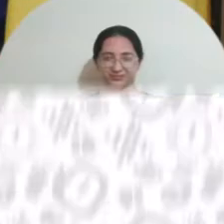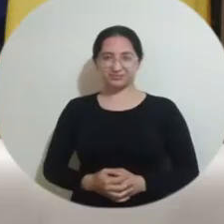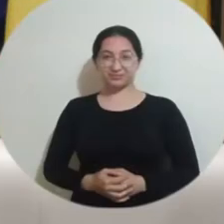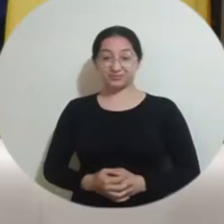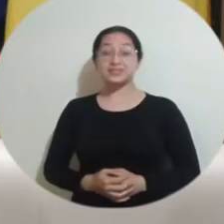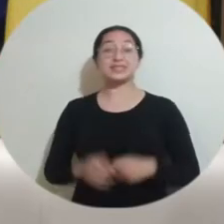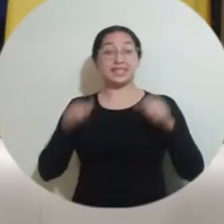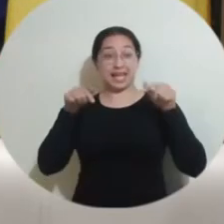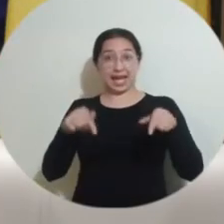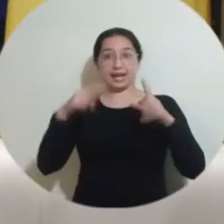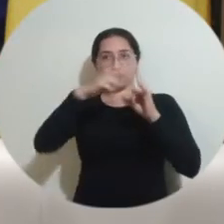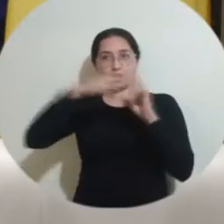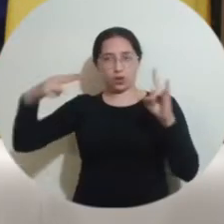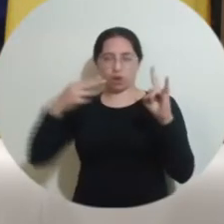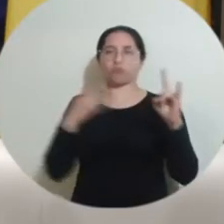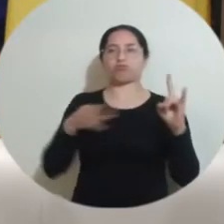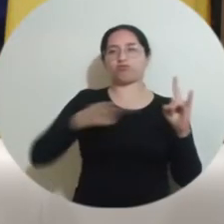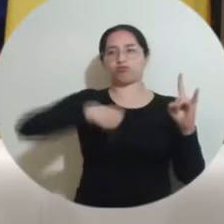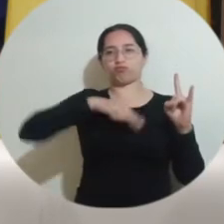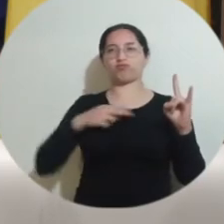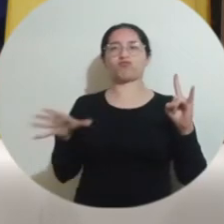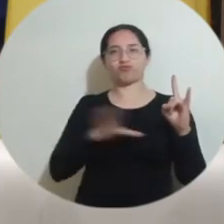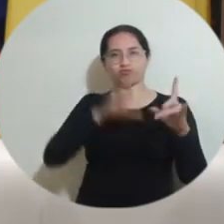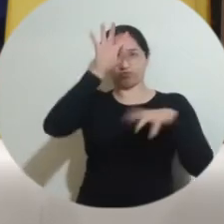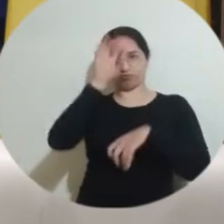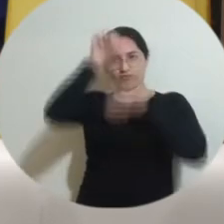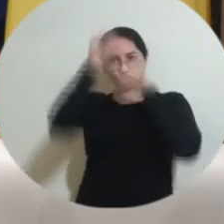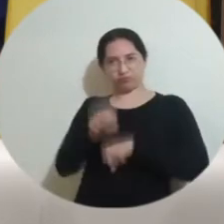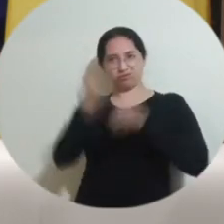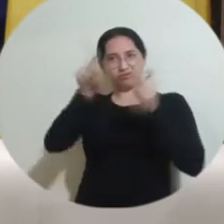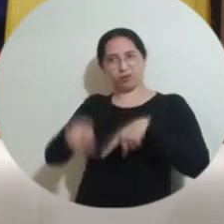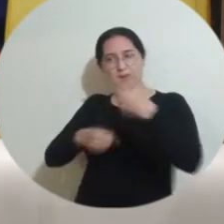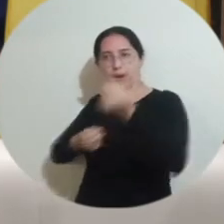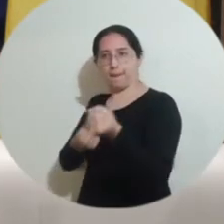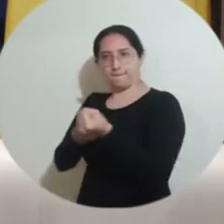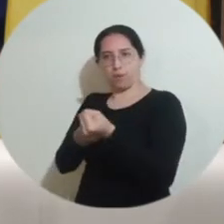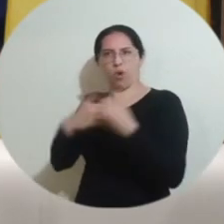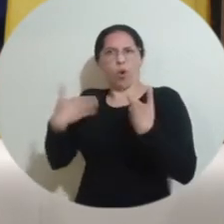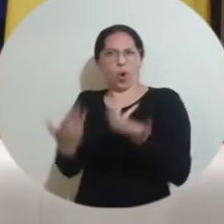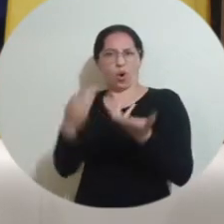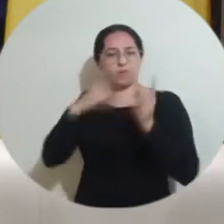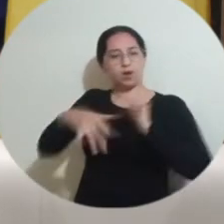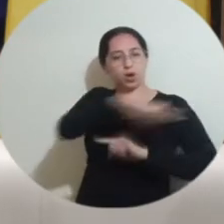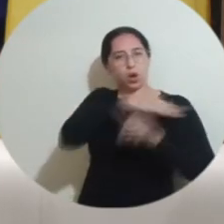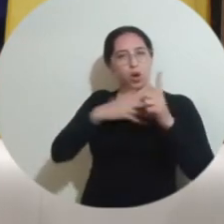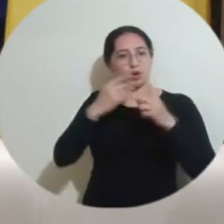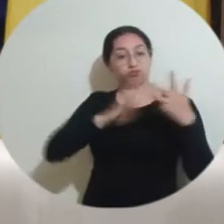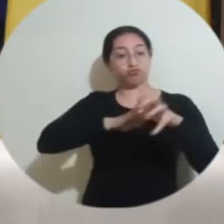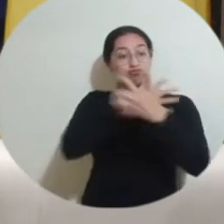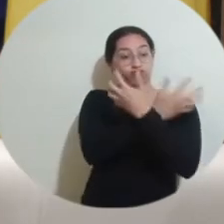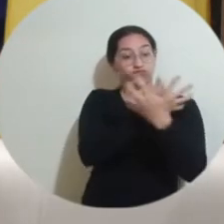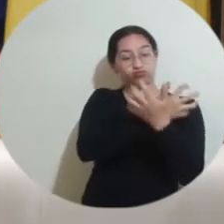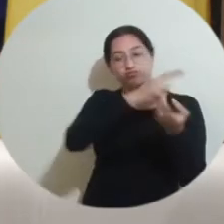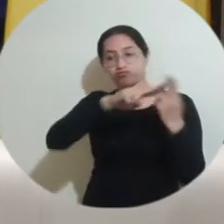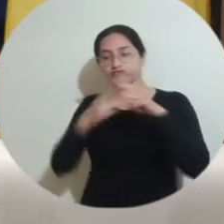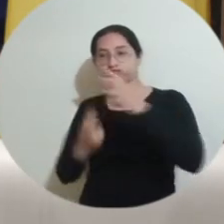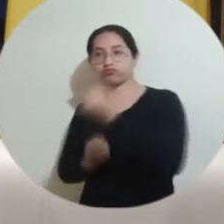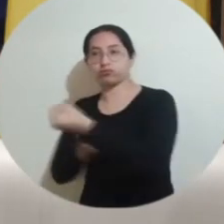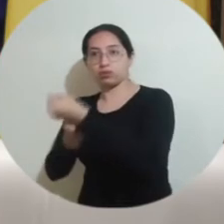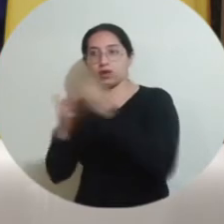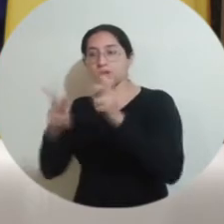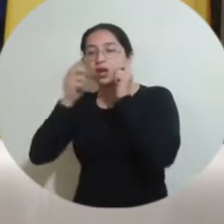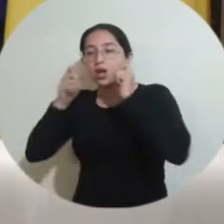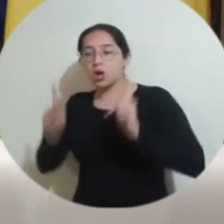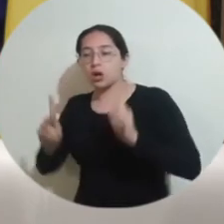¿Cómo desde la Universidad somos capaces de contribuir también desde la ciencia a formar mejores seres